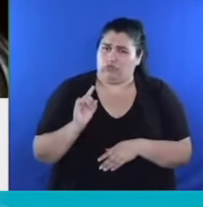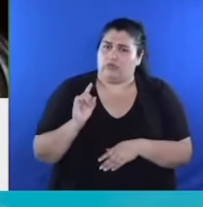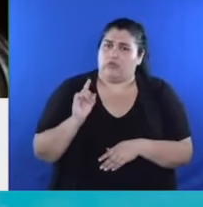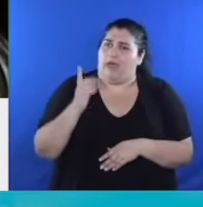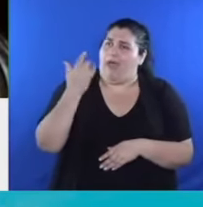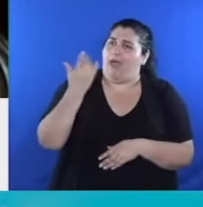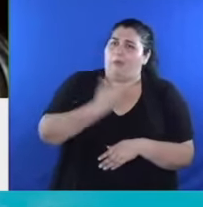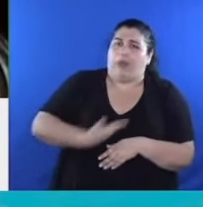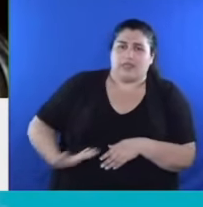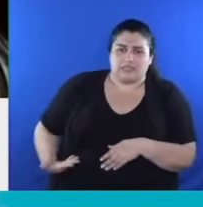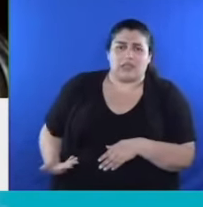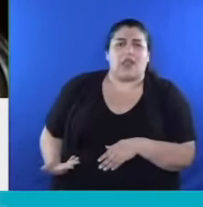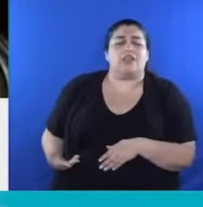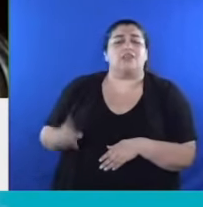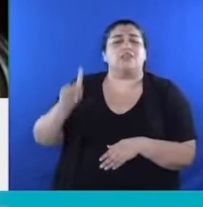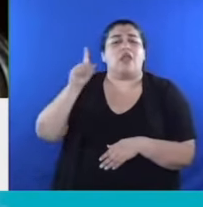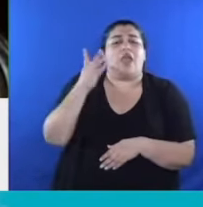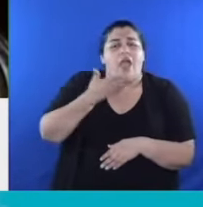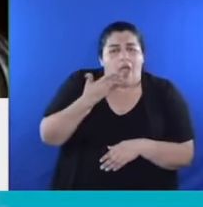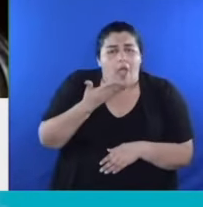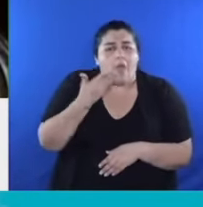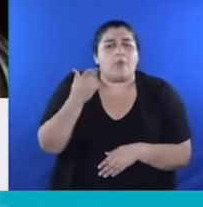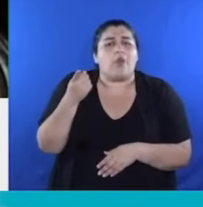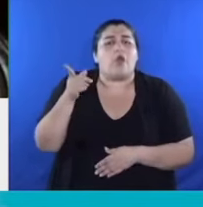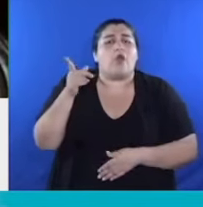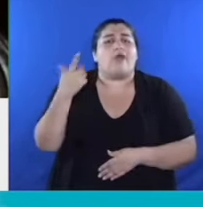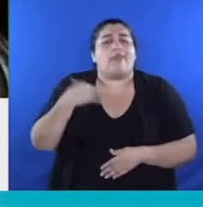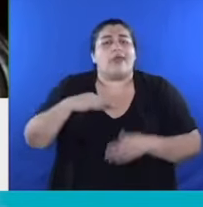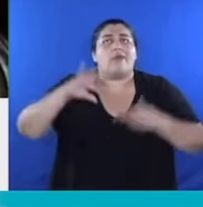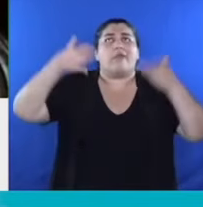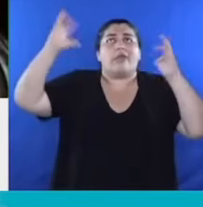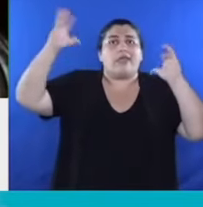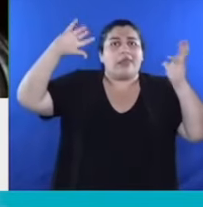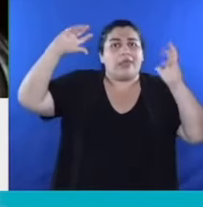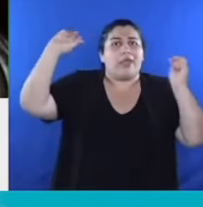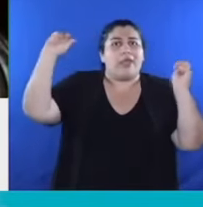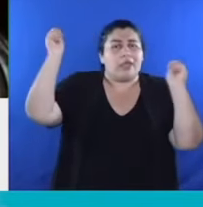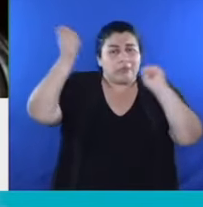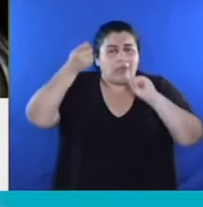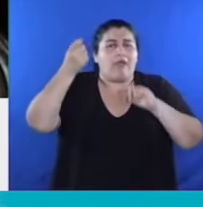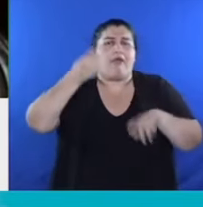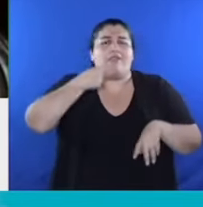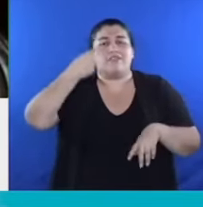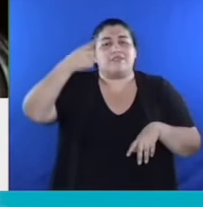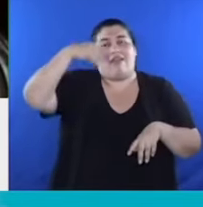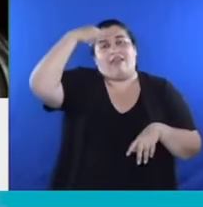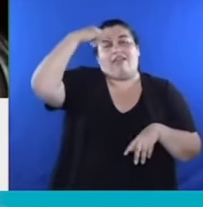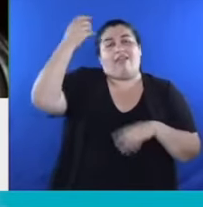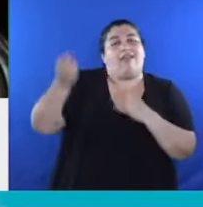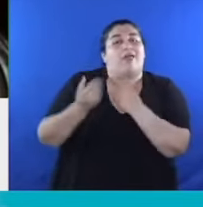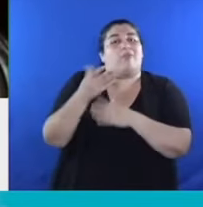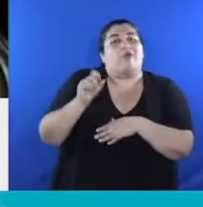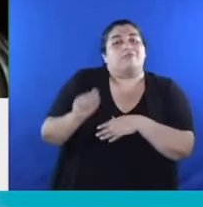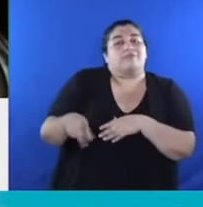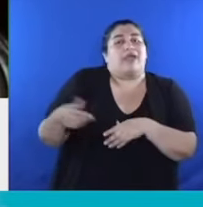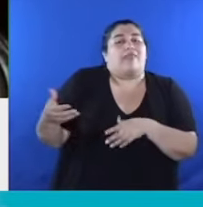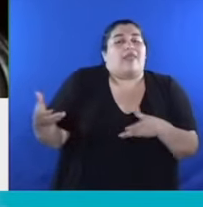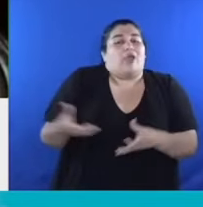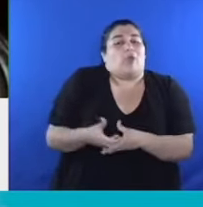presidente que dice que el cambio climático era un invento de la izquierda,